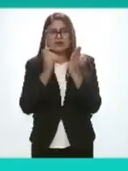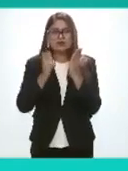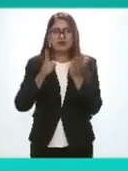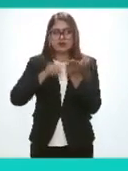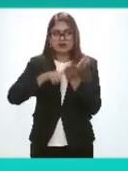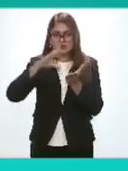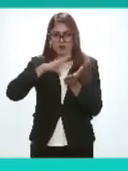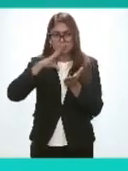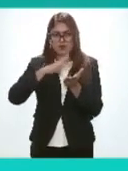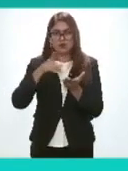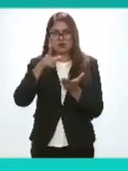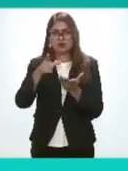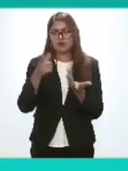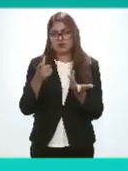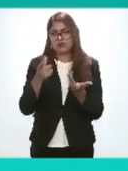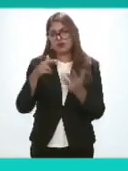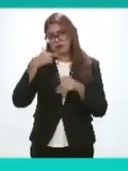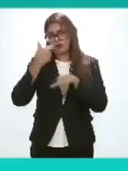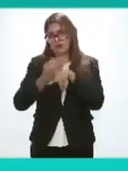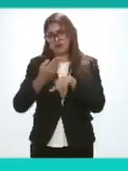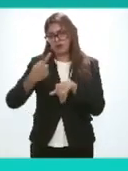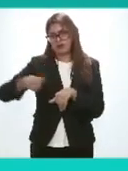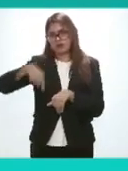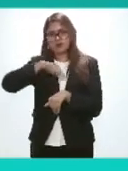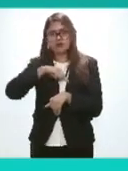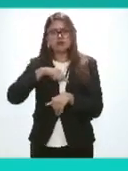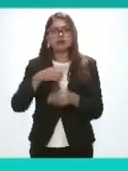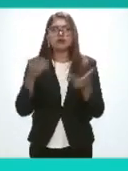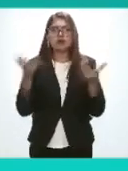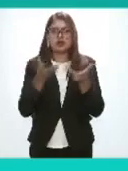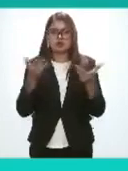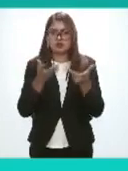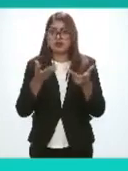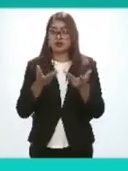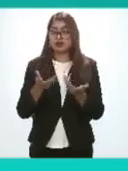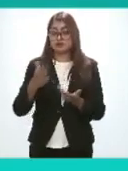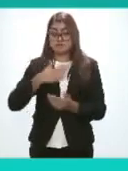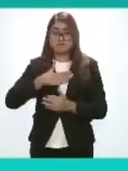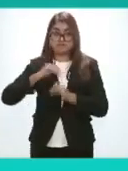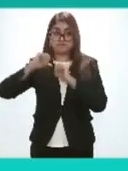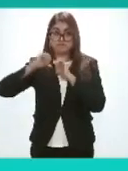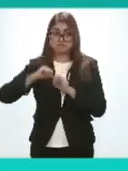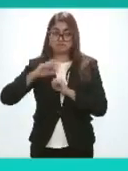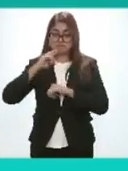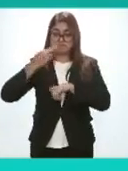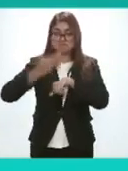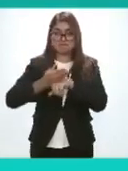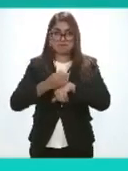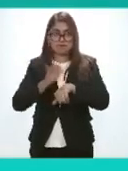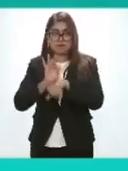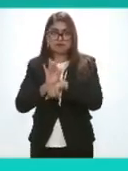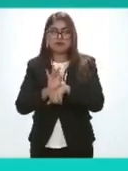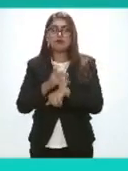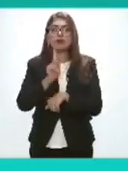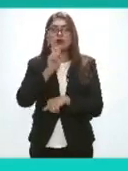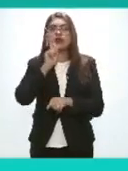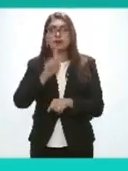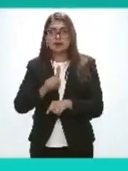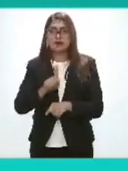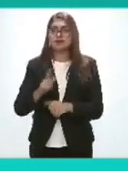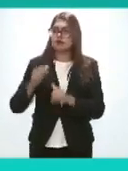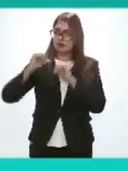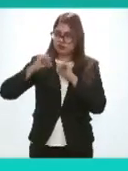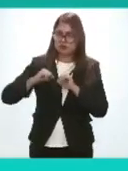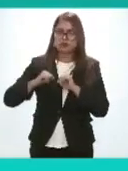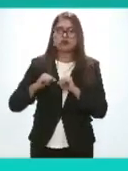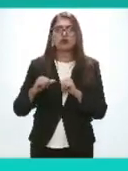y será entonces responsabilidad de nosotros como sujetos obligados también como órganos garantes pero también de los sujetos obligados de